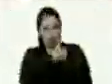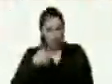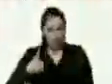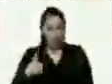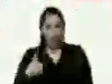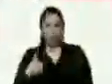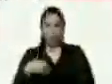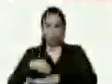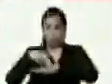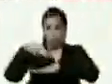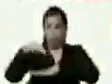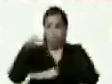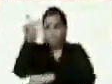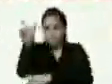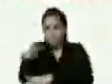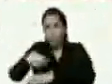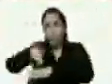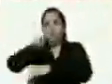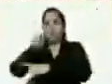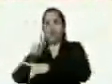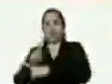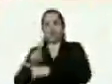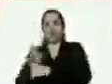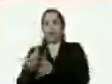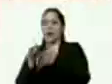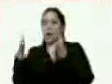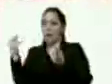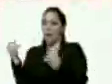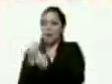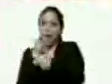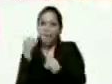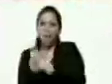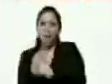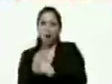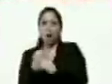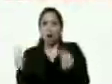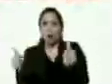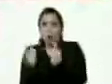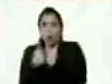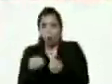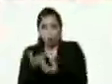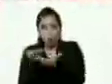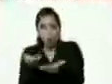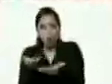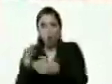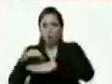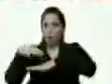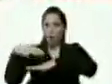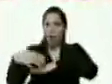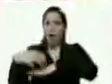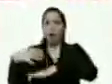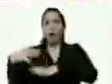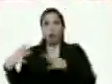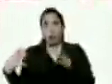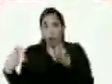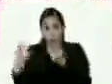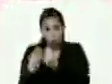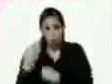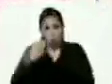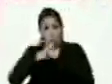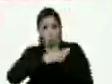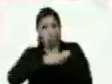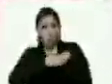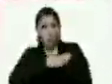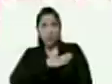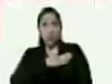a los protagonistas de este gran trabajo y con usted yo voy a dejar se encuentra conmigo aquí nuestros